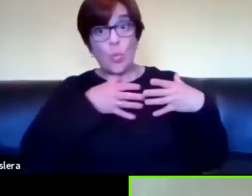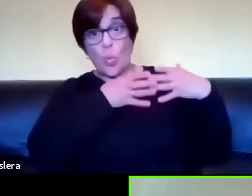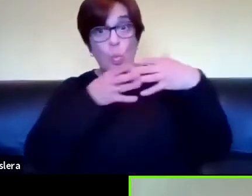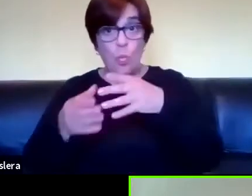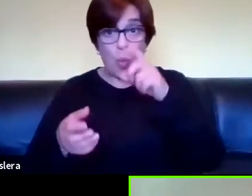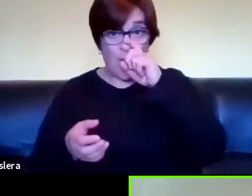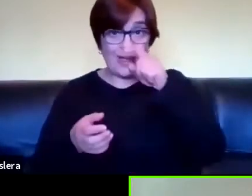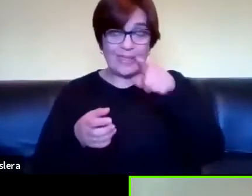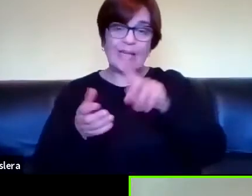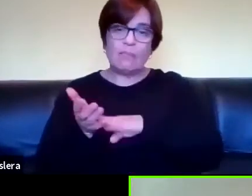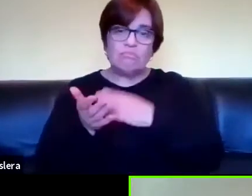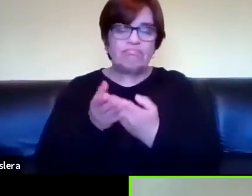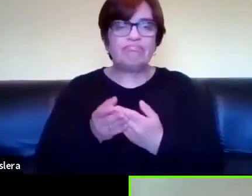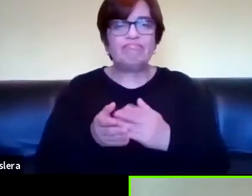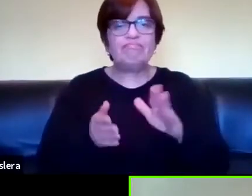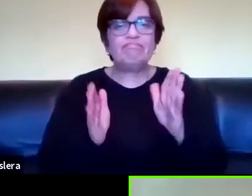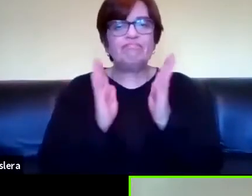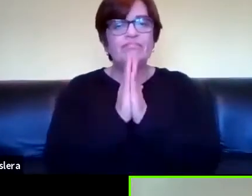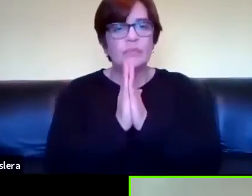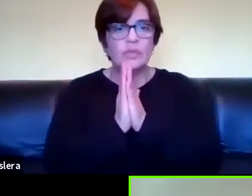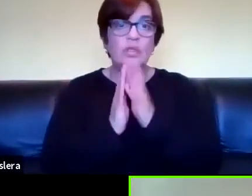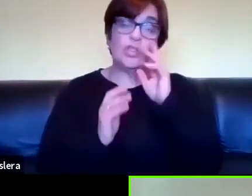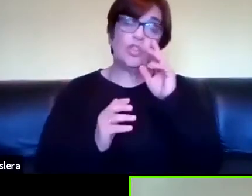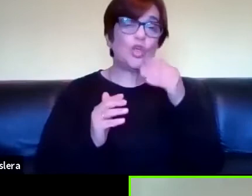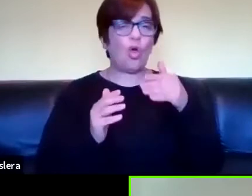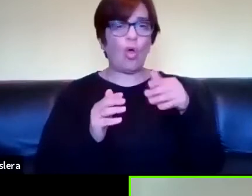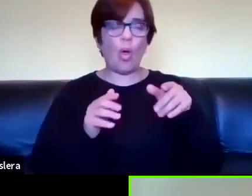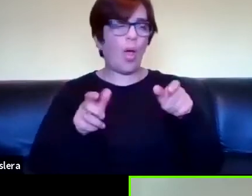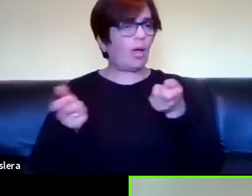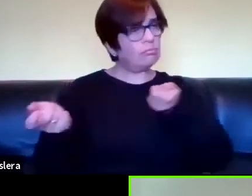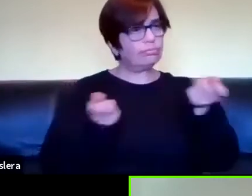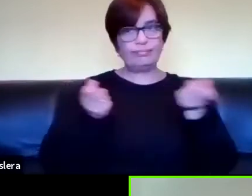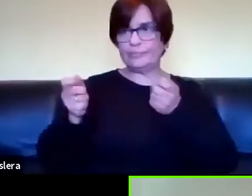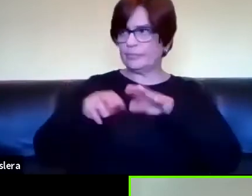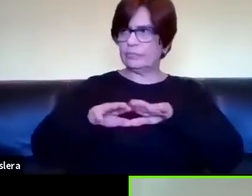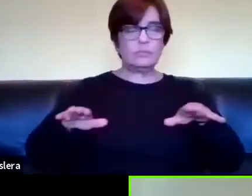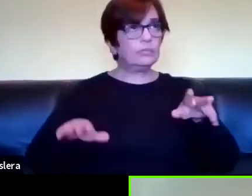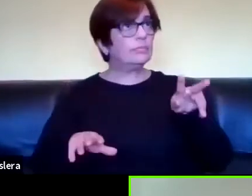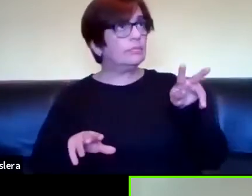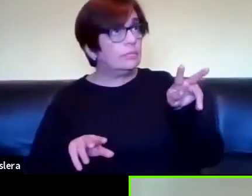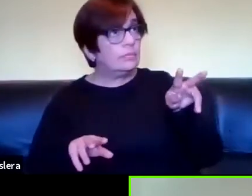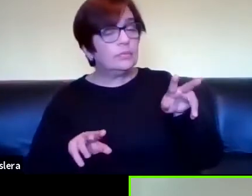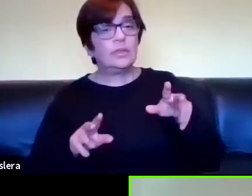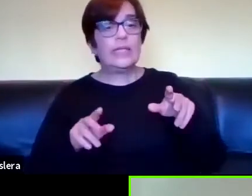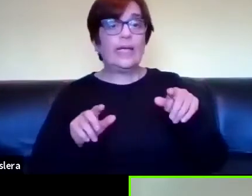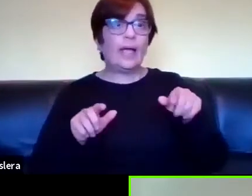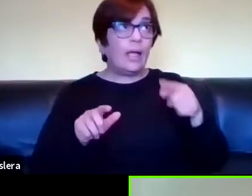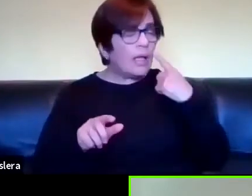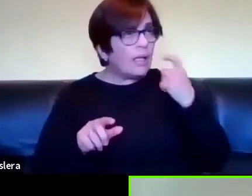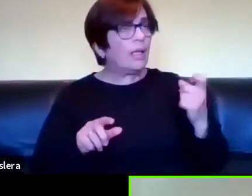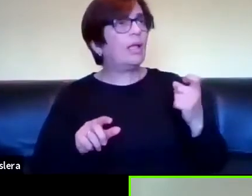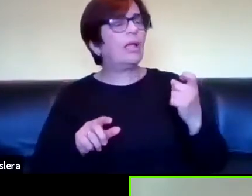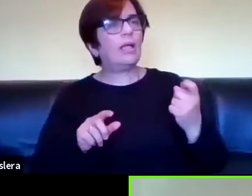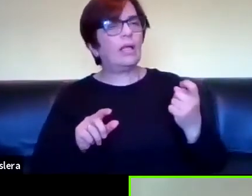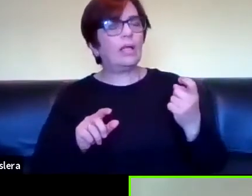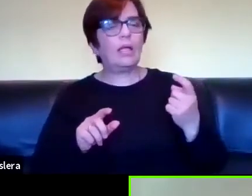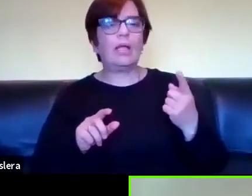texto que era la traducción religiosa yo era el moderador de esa mesa y ahí como tomé contacto con